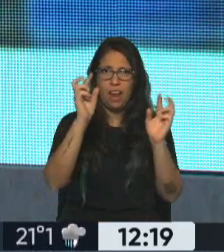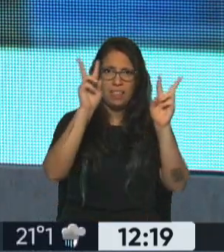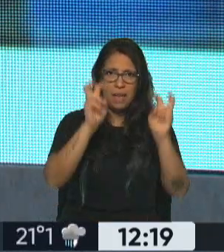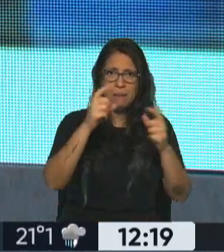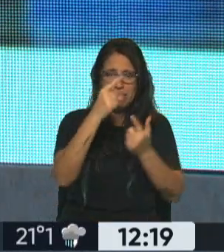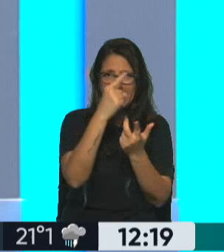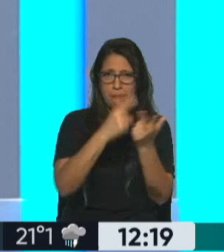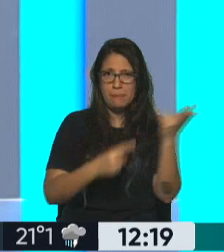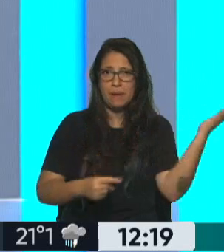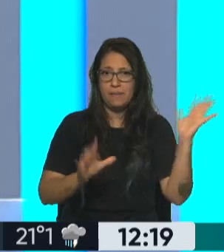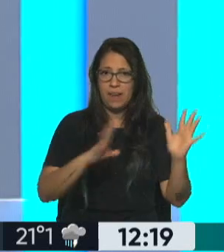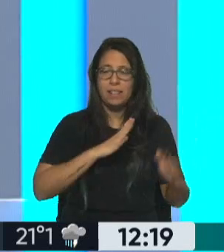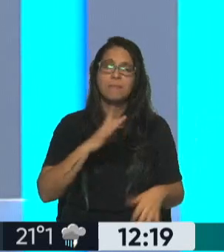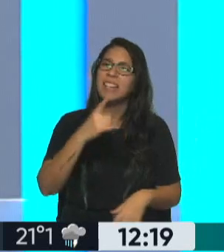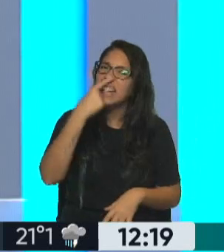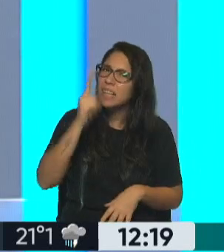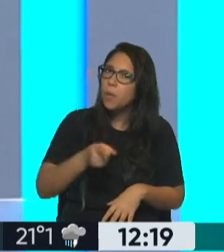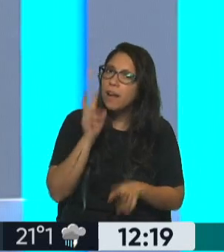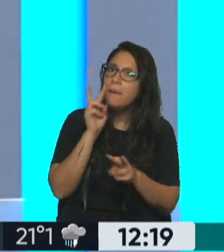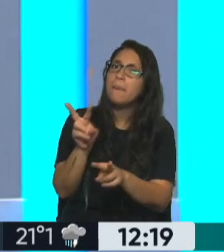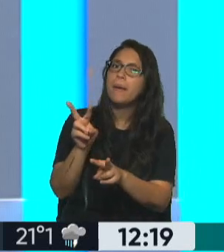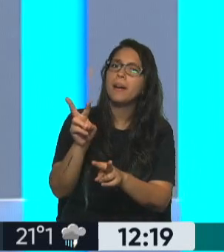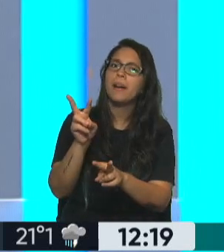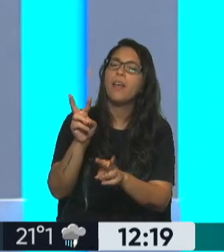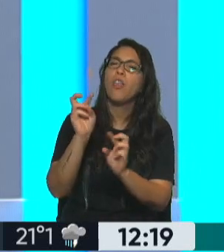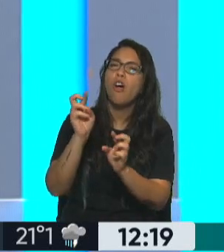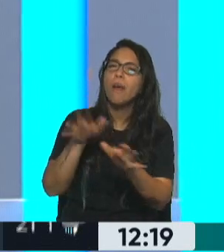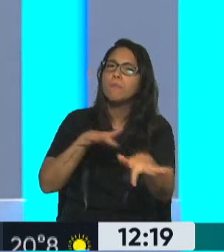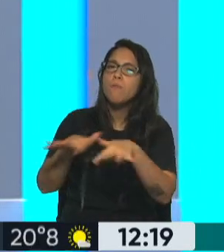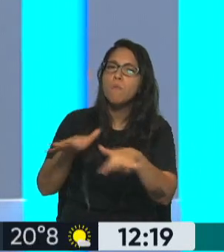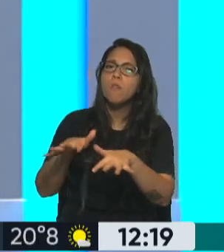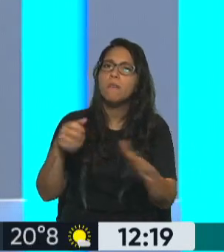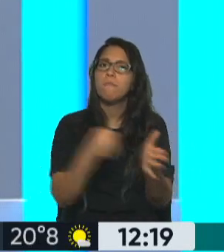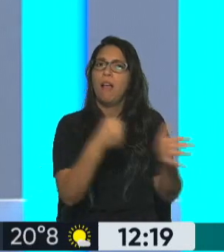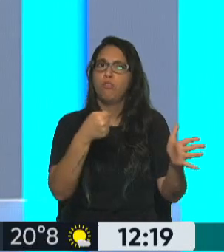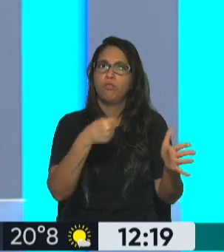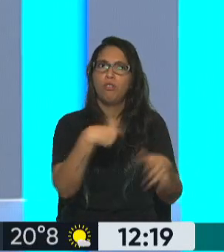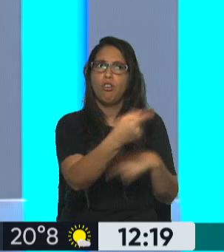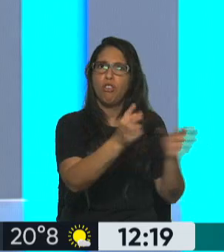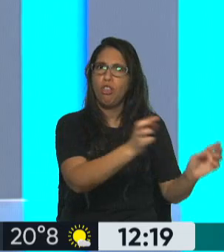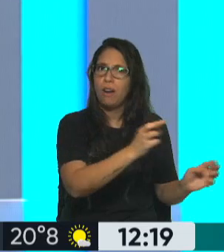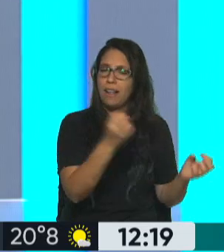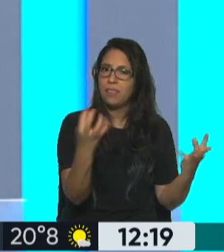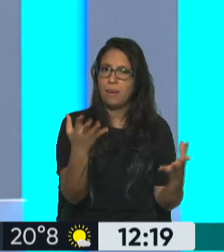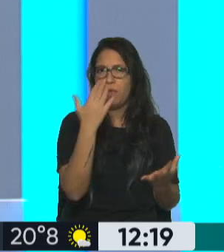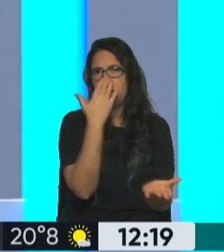un montón de cuestiones. Es interesante ver qué va a pasar con el mecanismo del dólar y cómo puede impactar esto en los otros dólares. Pero te propongo, lo tratemos después.